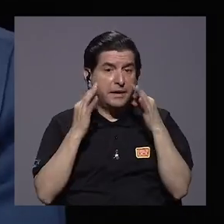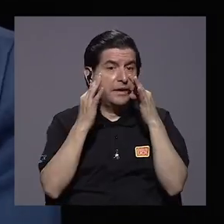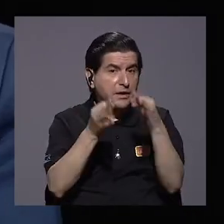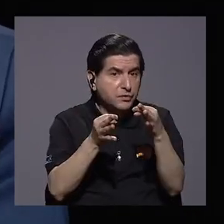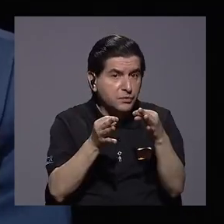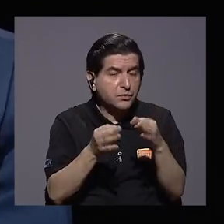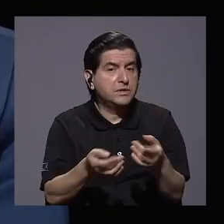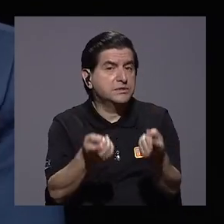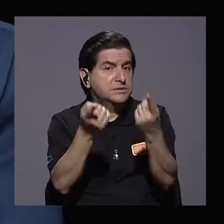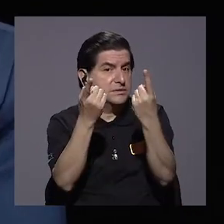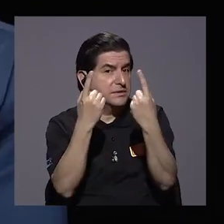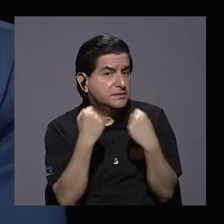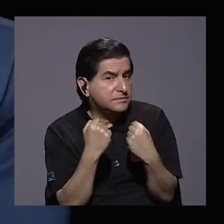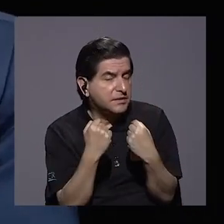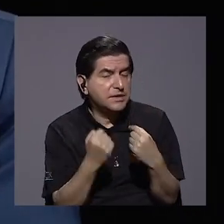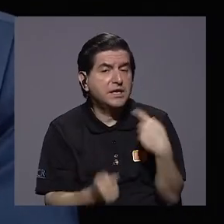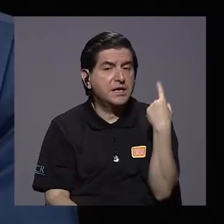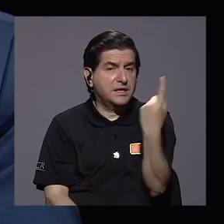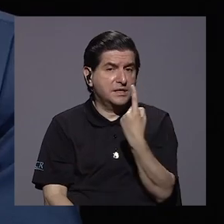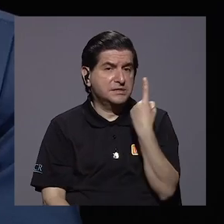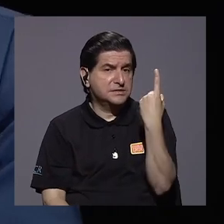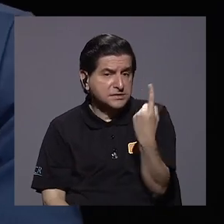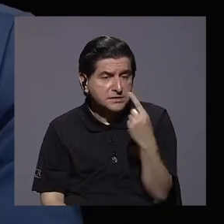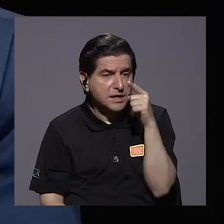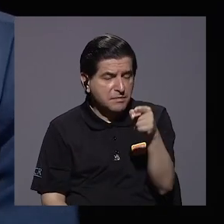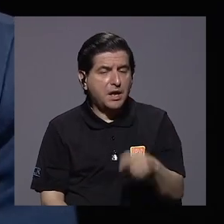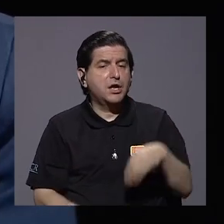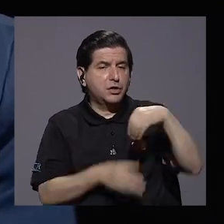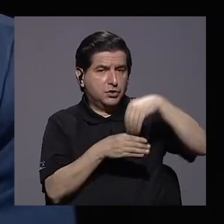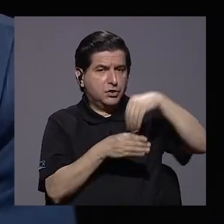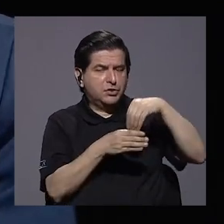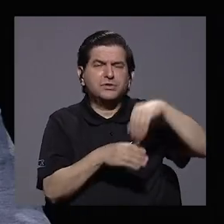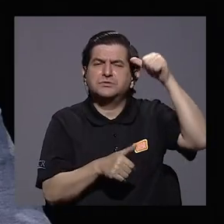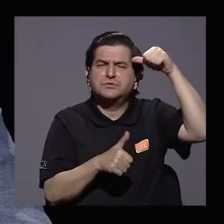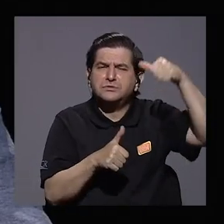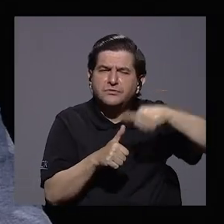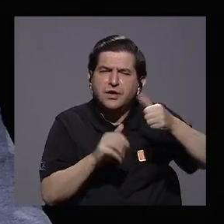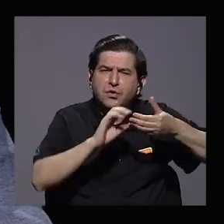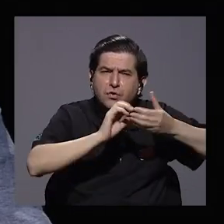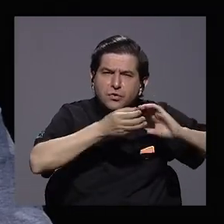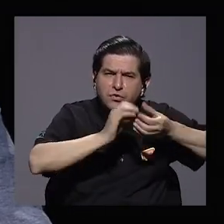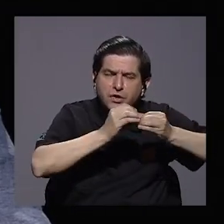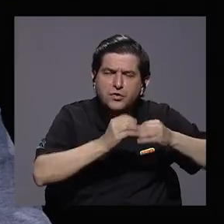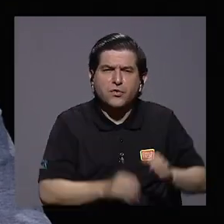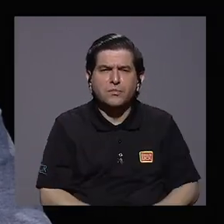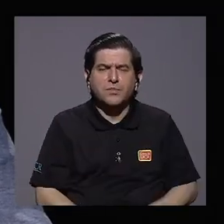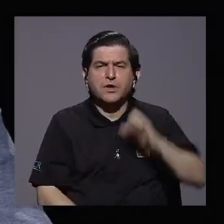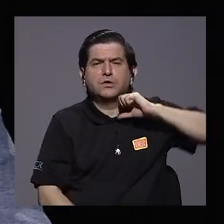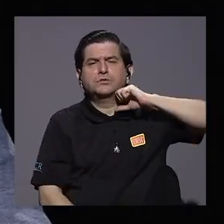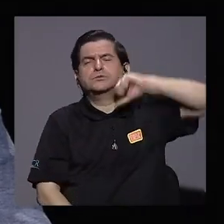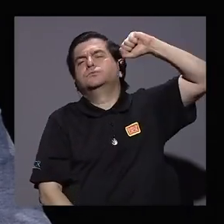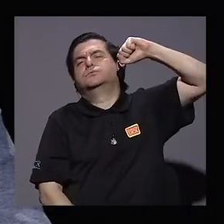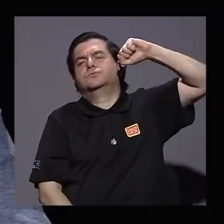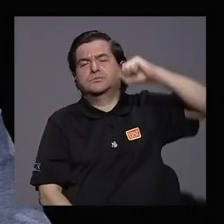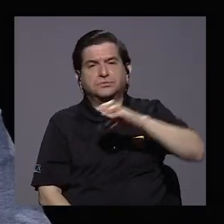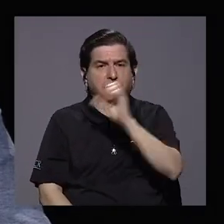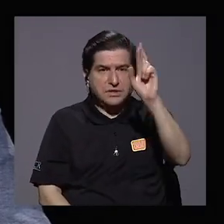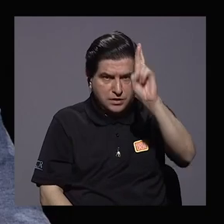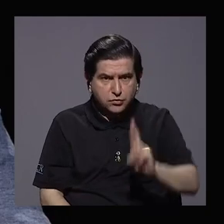turismo que puede venir y que nos ha generado siempre muchísimos ingresos. Recordemos que los números en suicidio a nivel